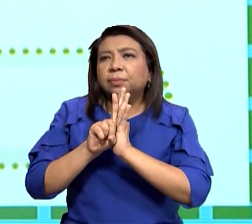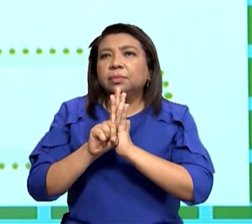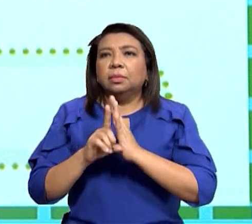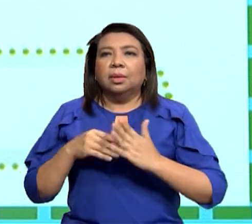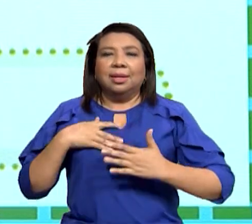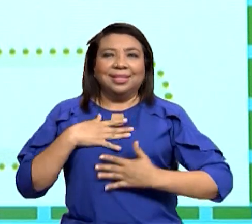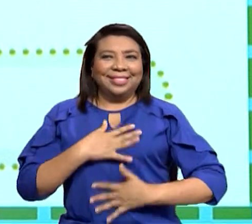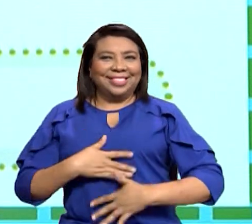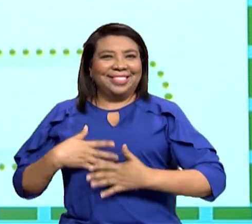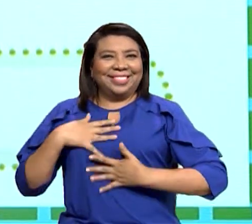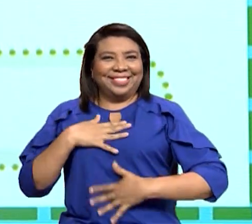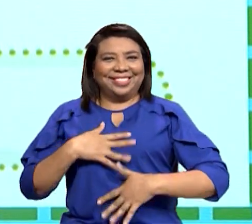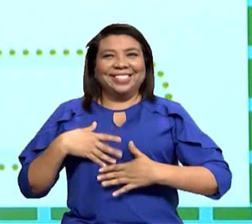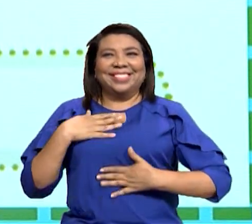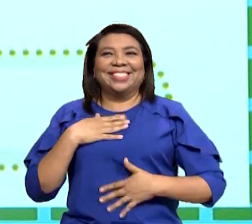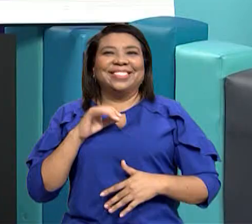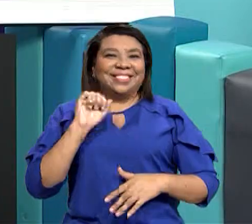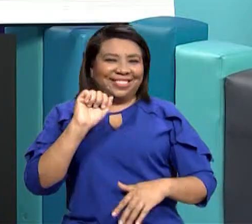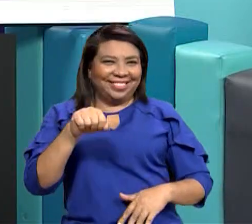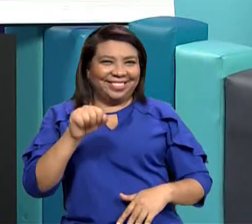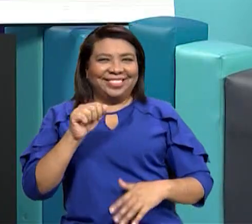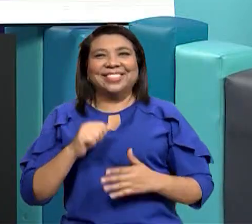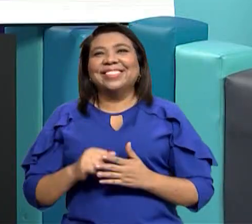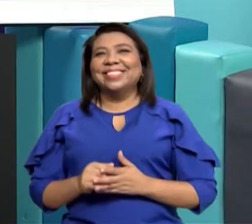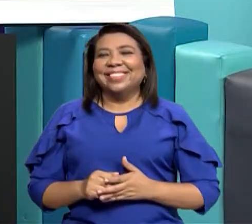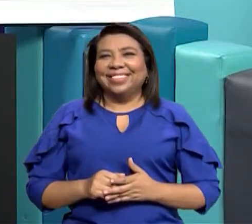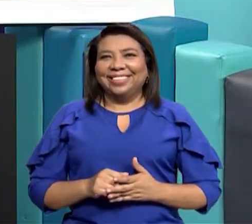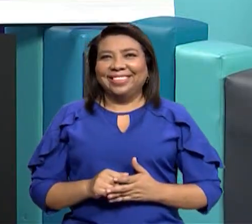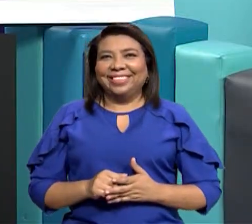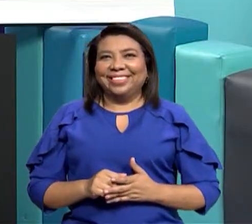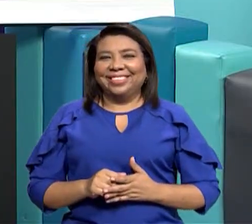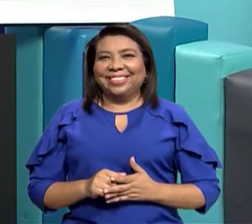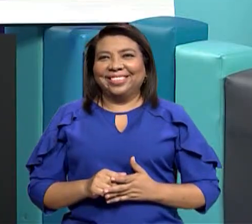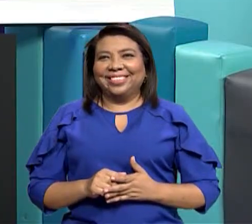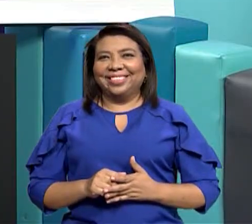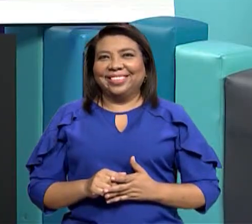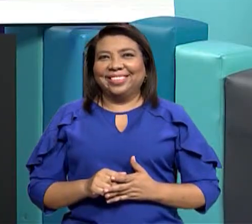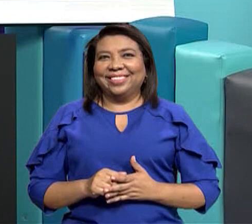la recreación muy bien derecho a la recreación